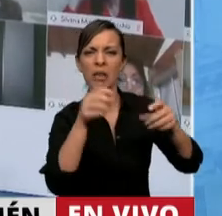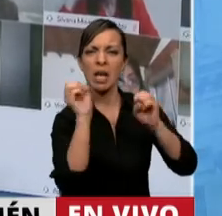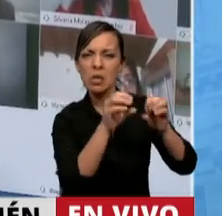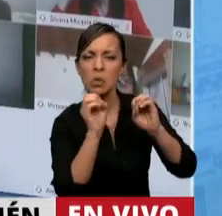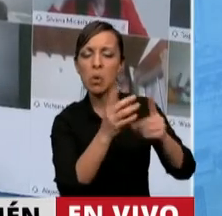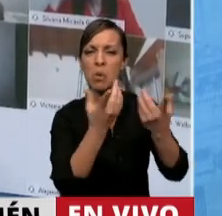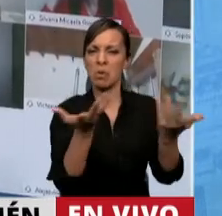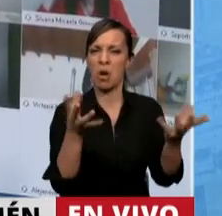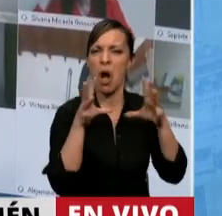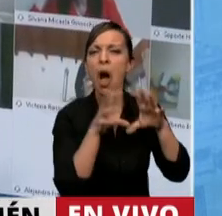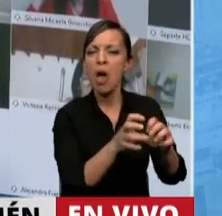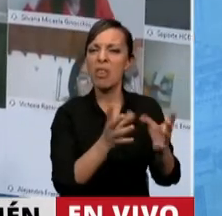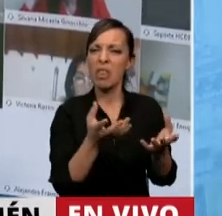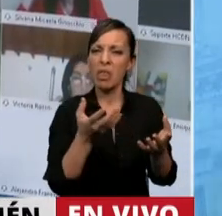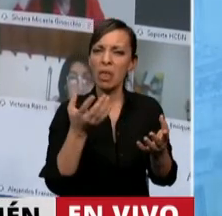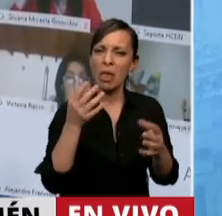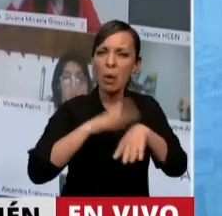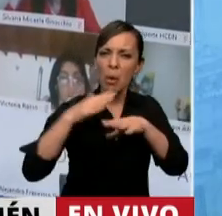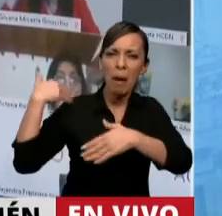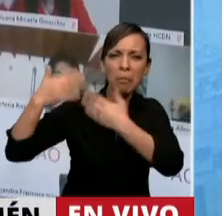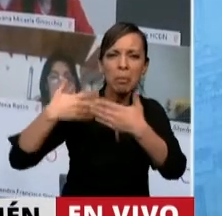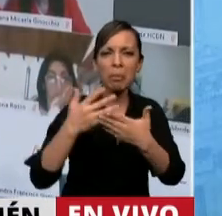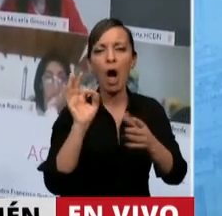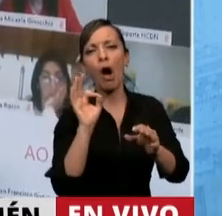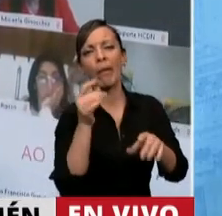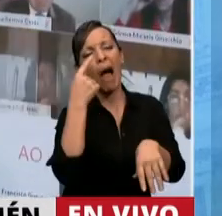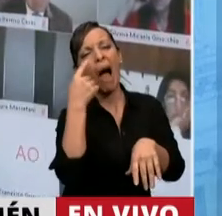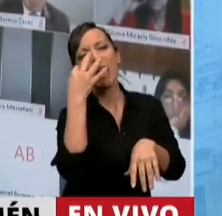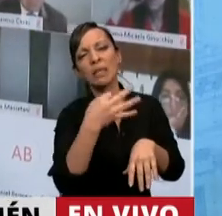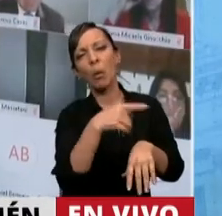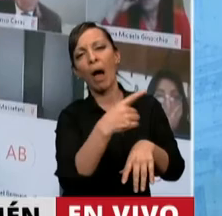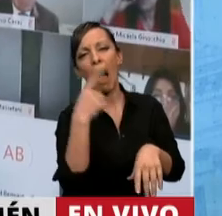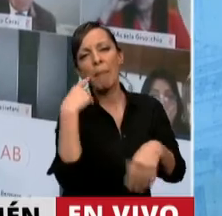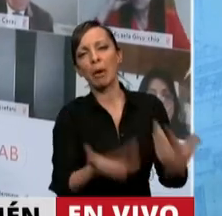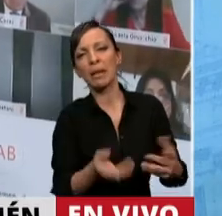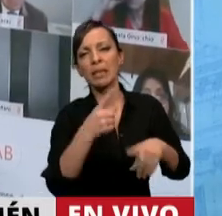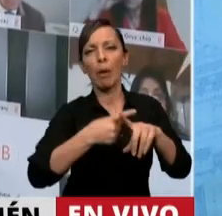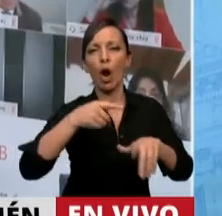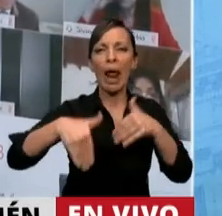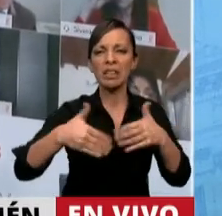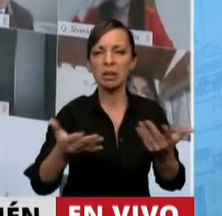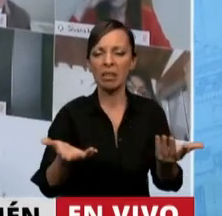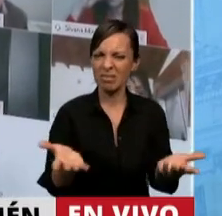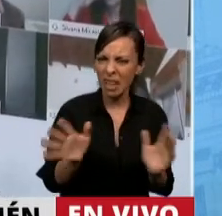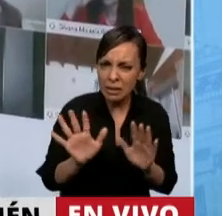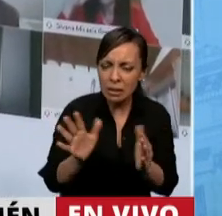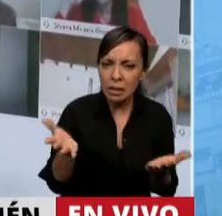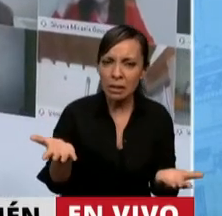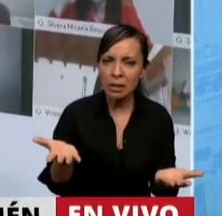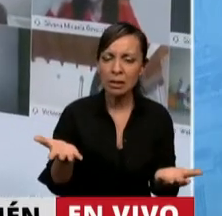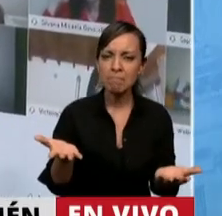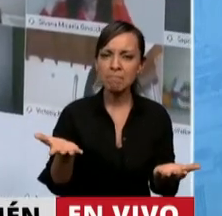históricos o de especulaciones electorales? ¿Es responsabilidad